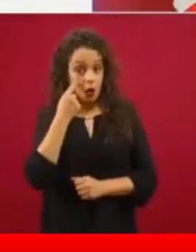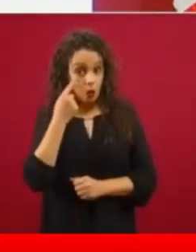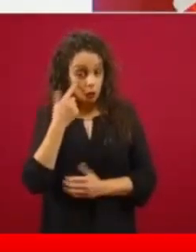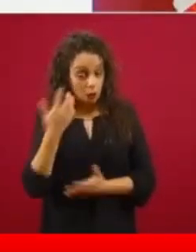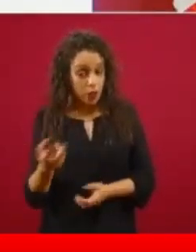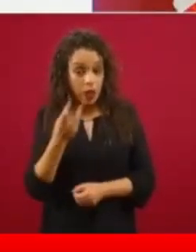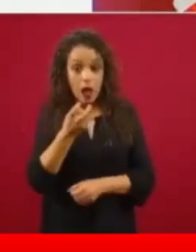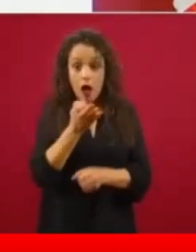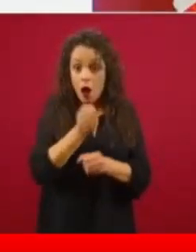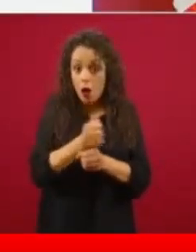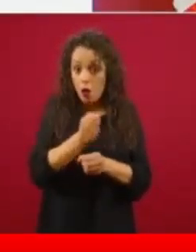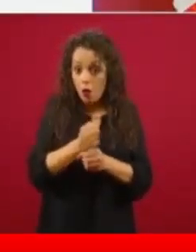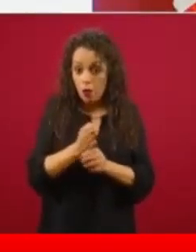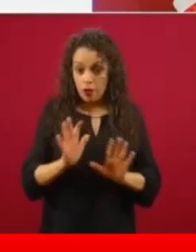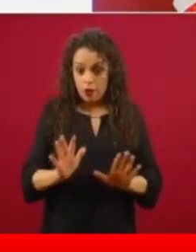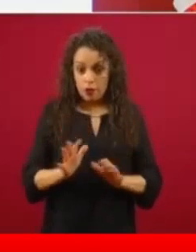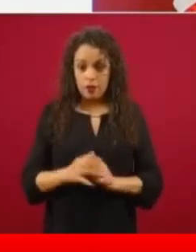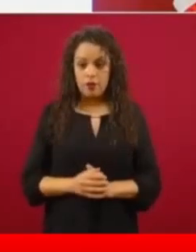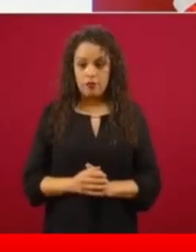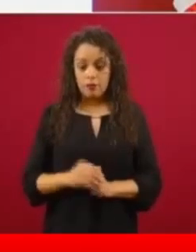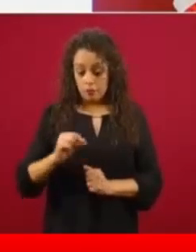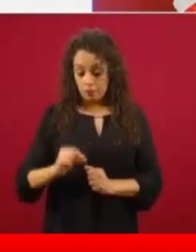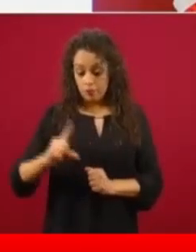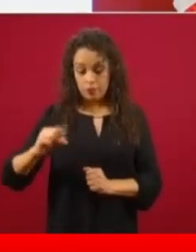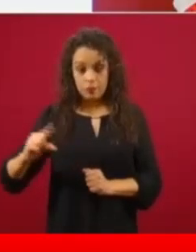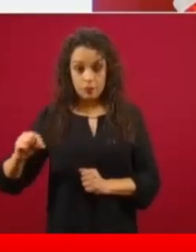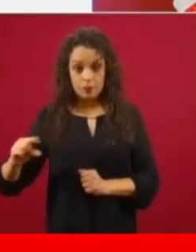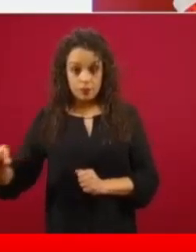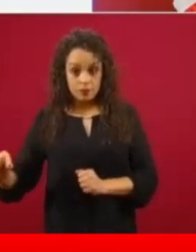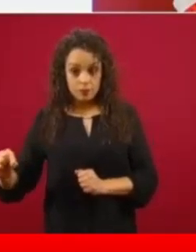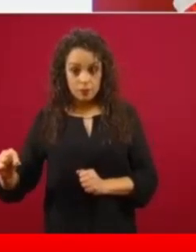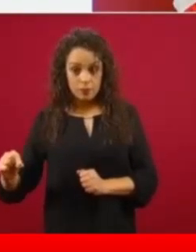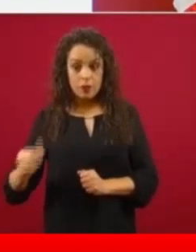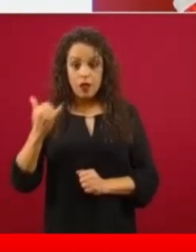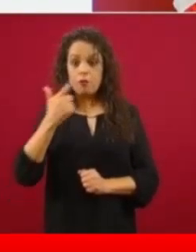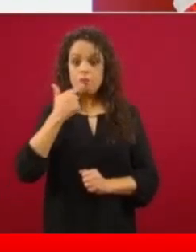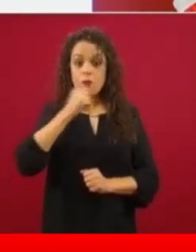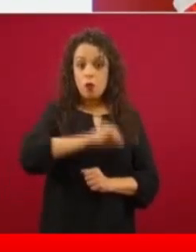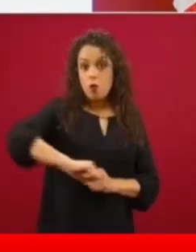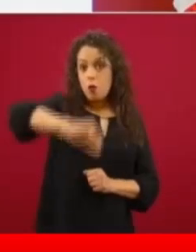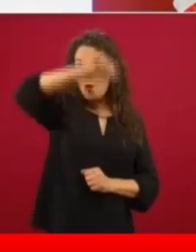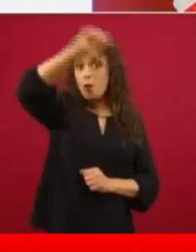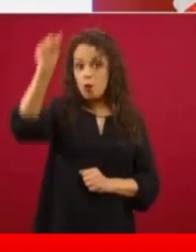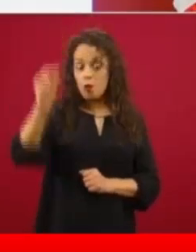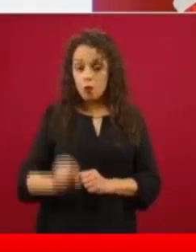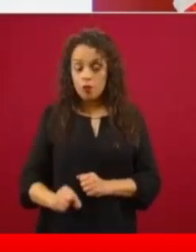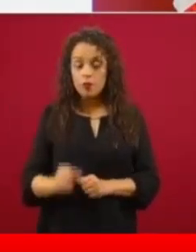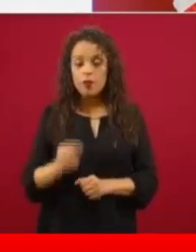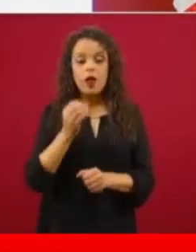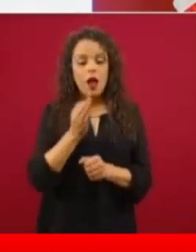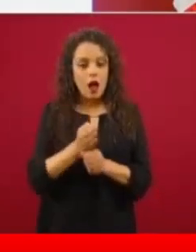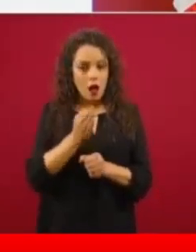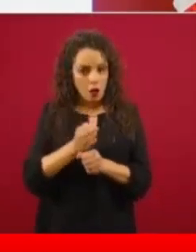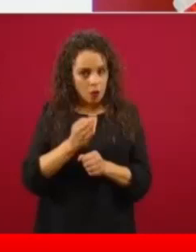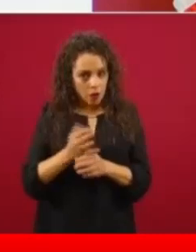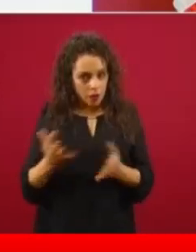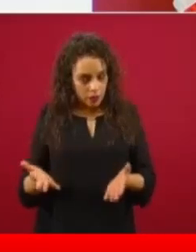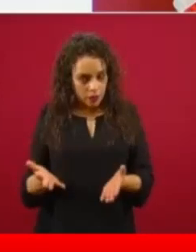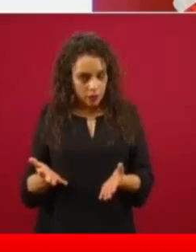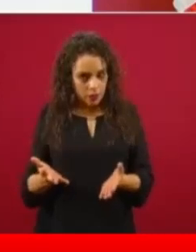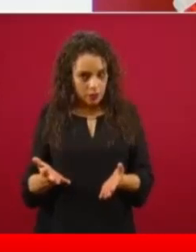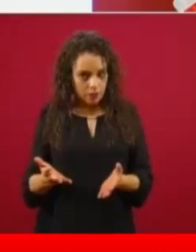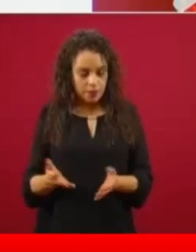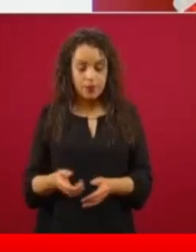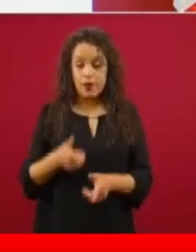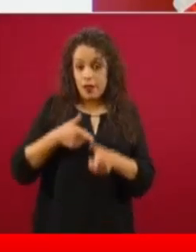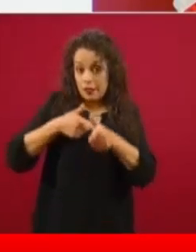barras respecto a esa curva roja, ¿hasta dónde vamos? Si seguimos por ese comportamiento y con esto termino,